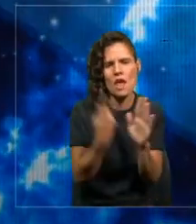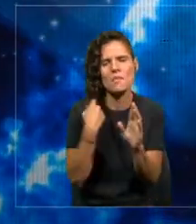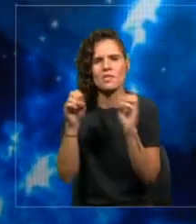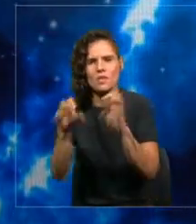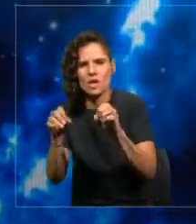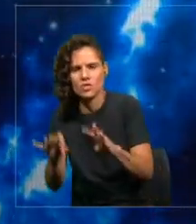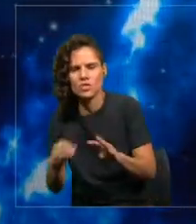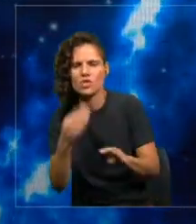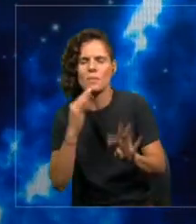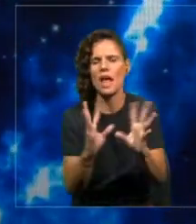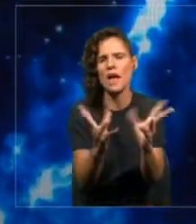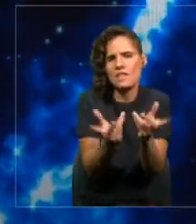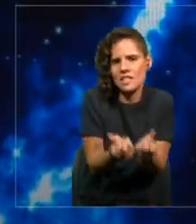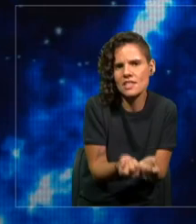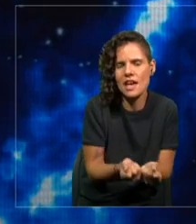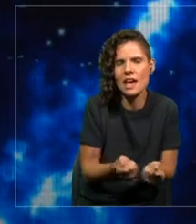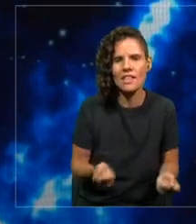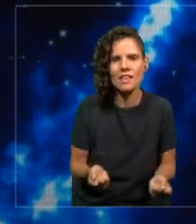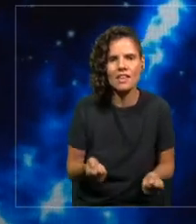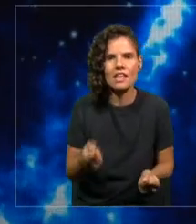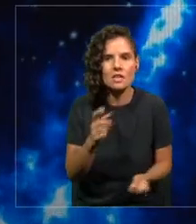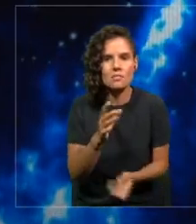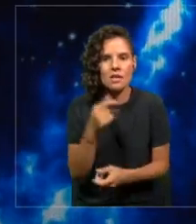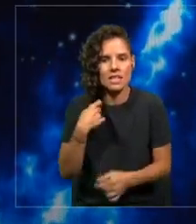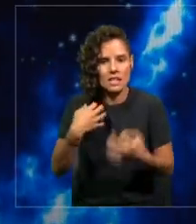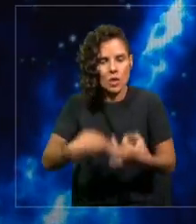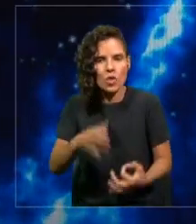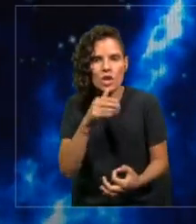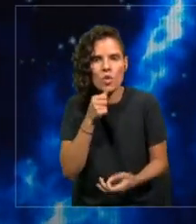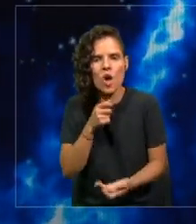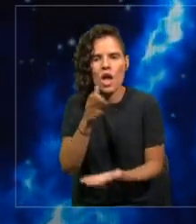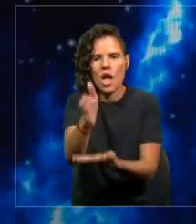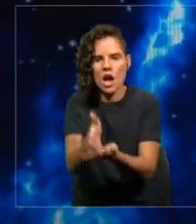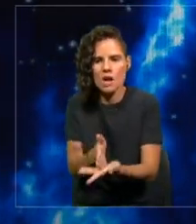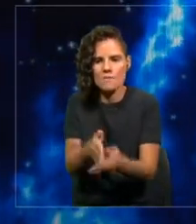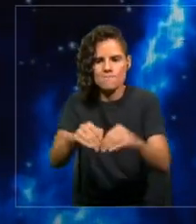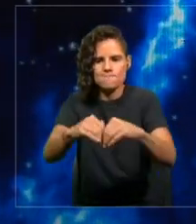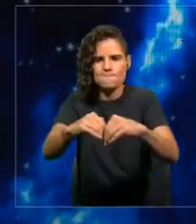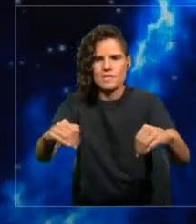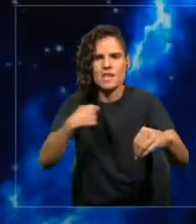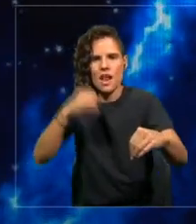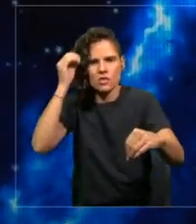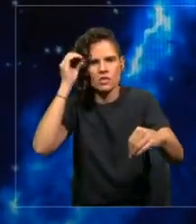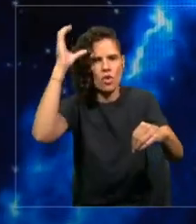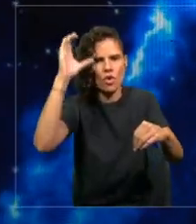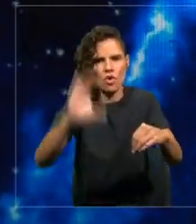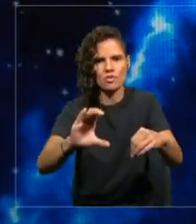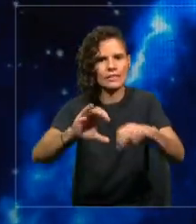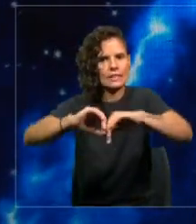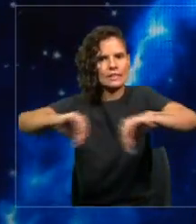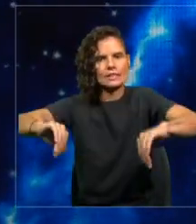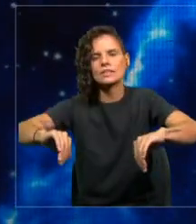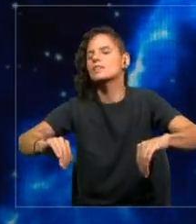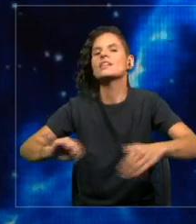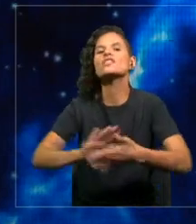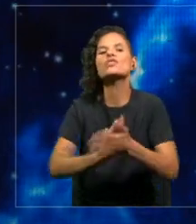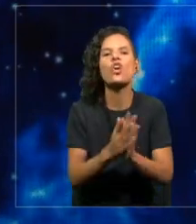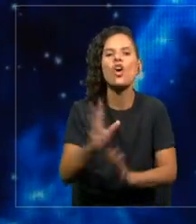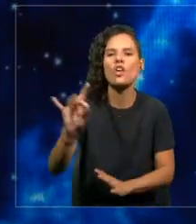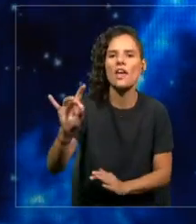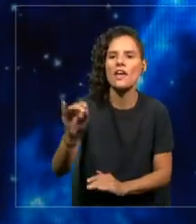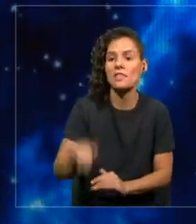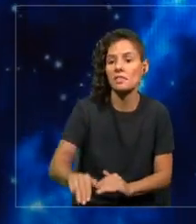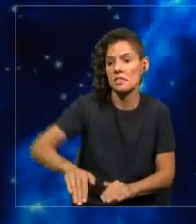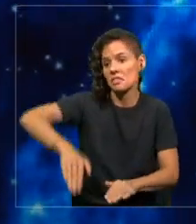seguros que no creamos una brecha digital de conocimiento y todas las generaciones tienen oportunidades de